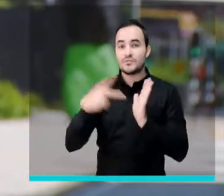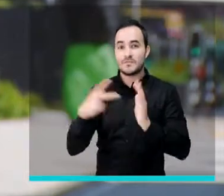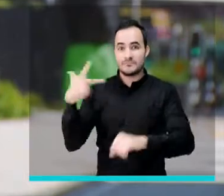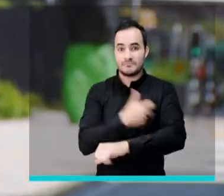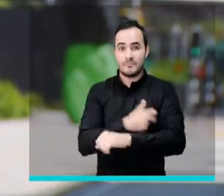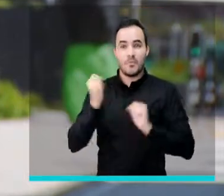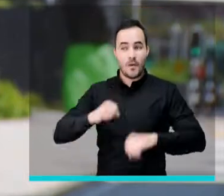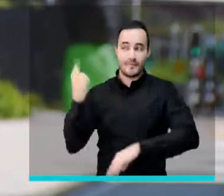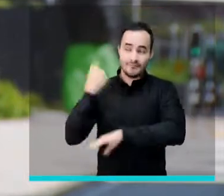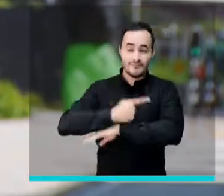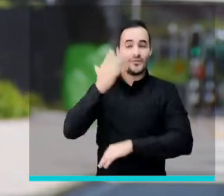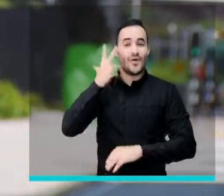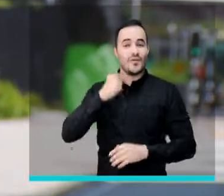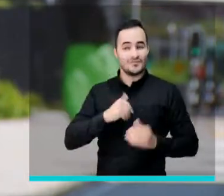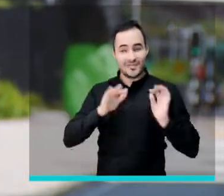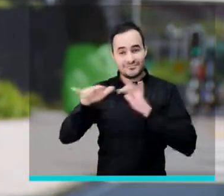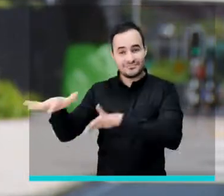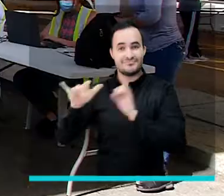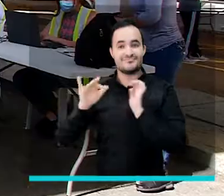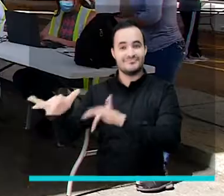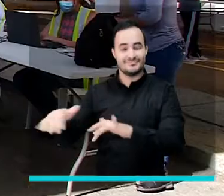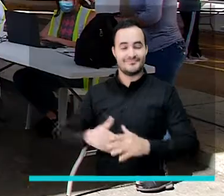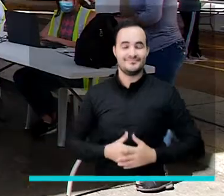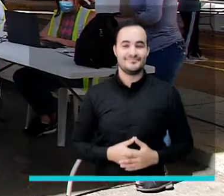2.000 dosis pueden ser aplicadas a diario.